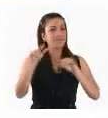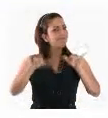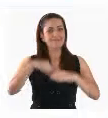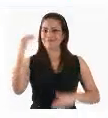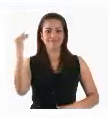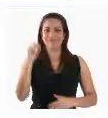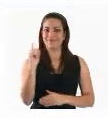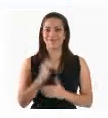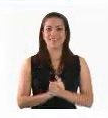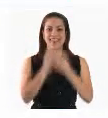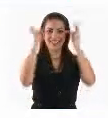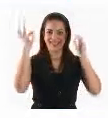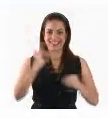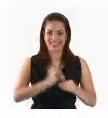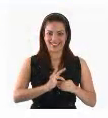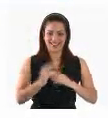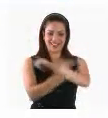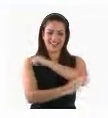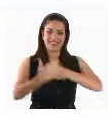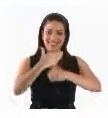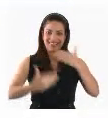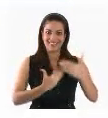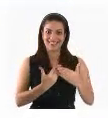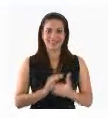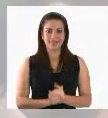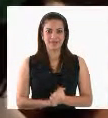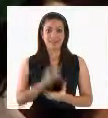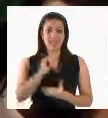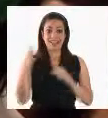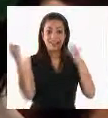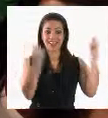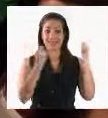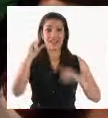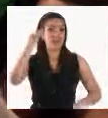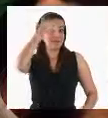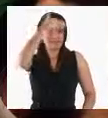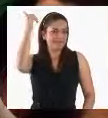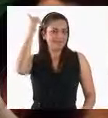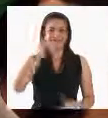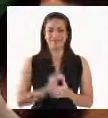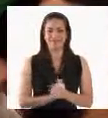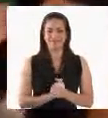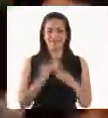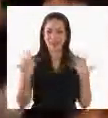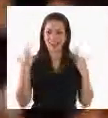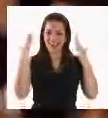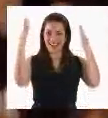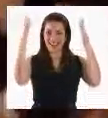democracia no te quedes por fuera. Tribunal Electoral. La patria la hacemos todos. Así la fiesta volverá a ser inolvidable.